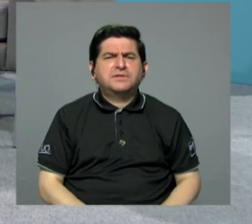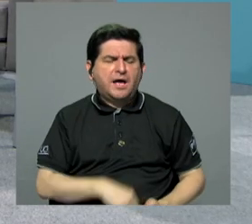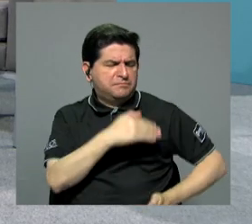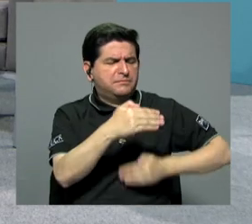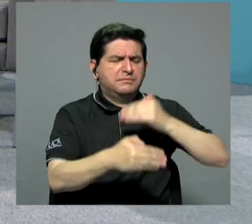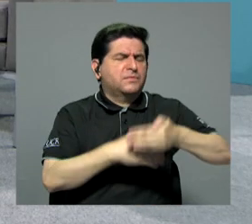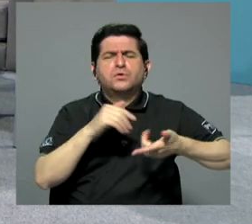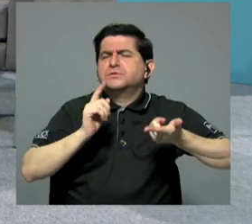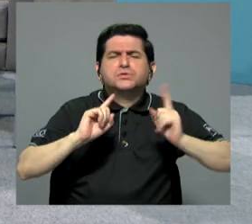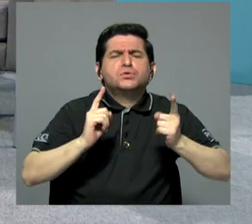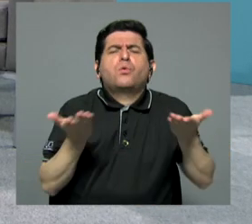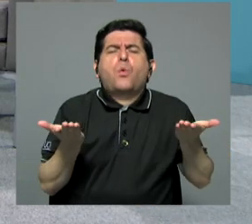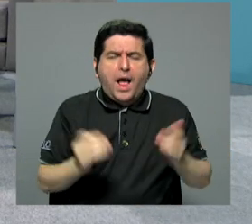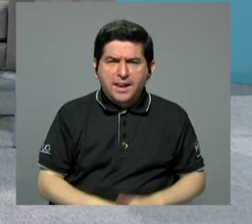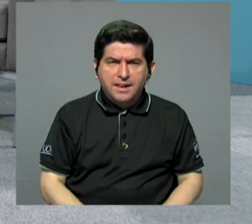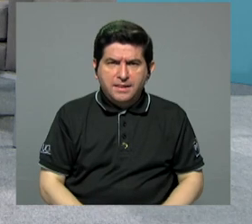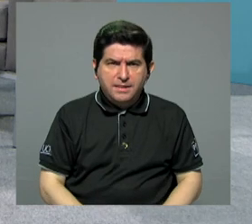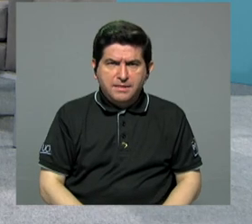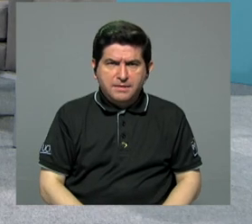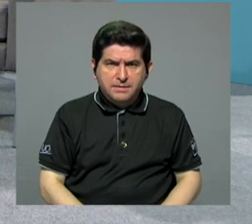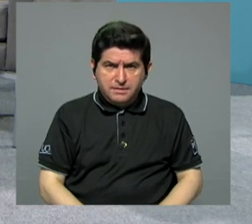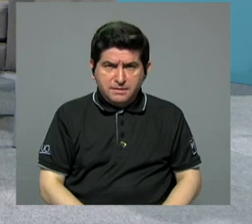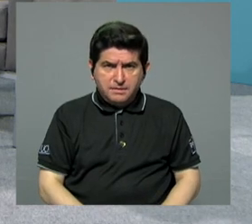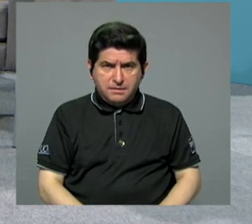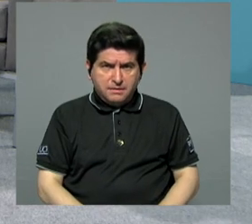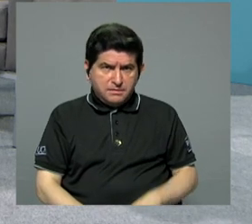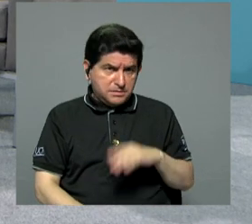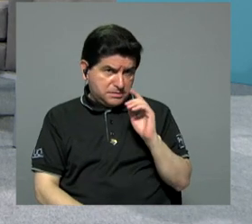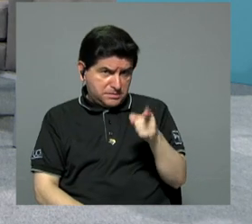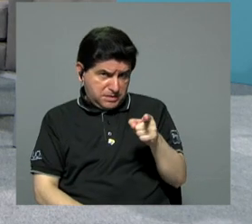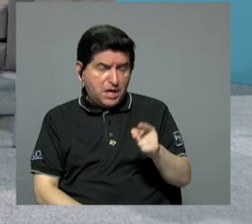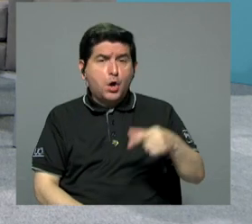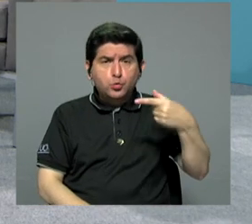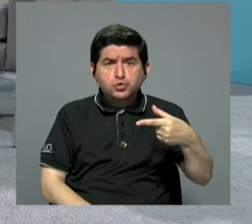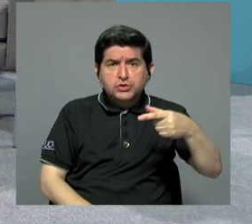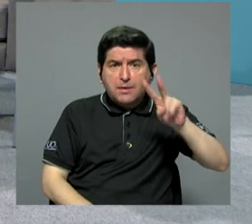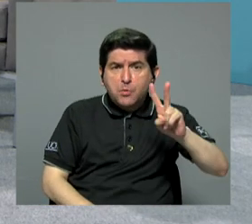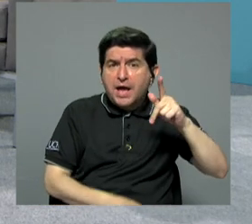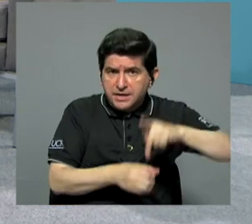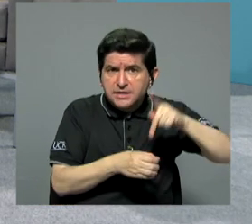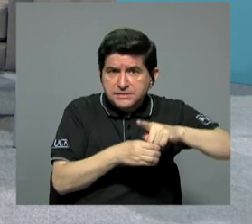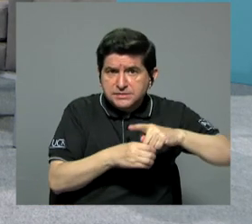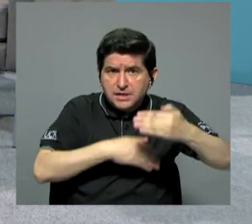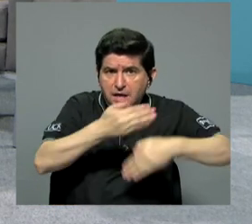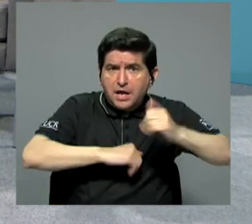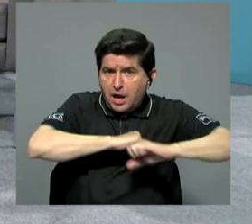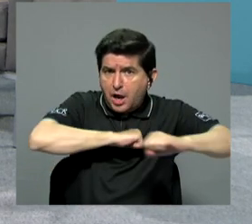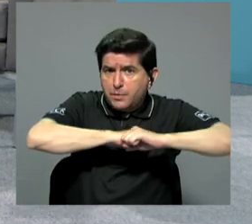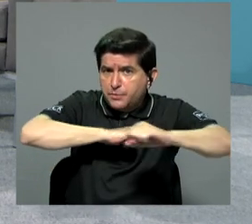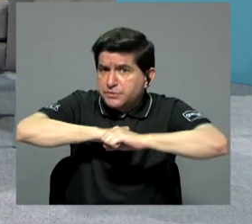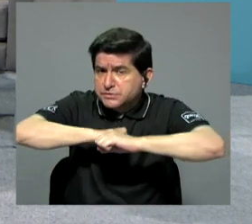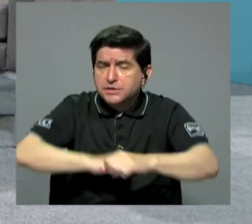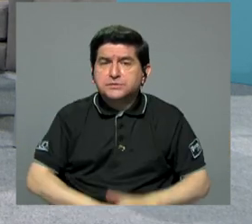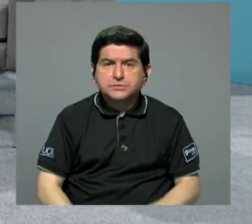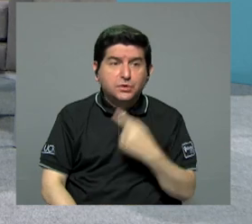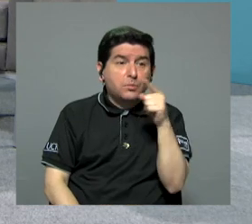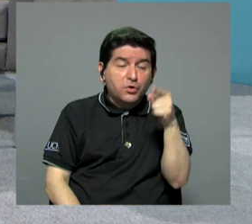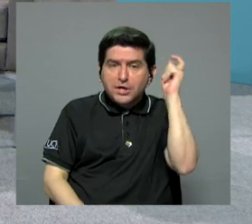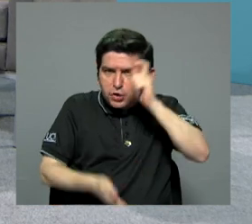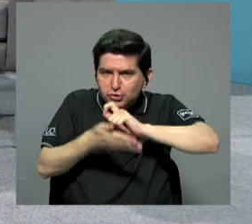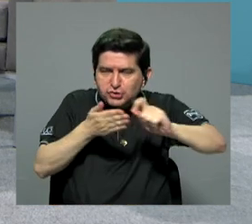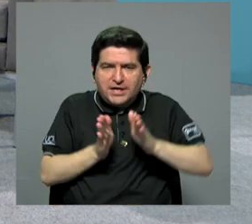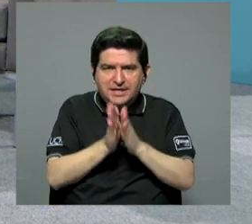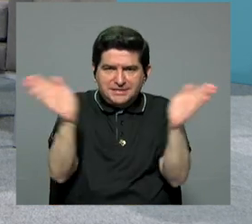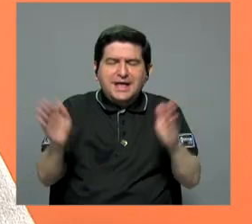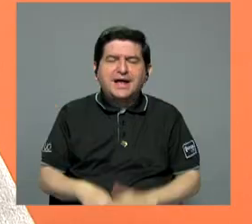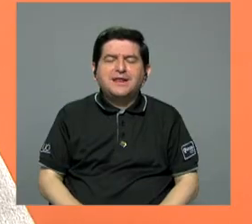procedería y si está participando Gustavo Viales en la campaña porque como bien decías es el secretario